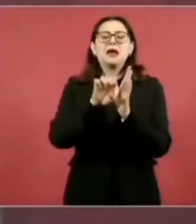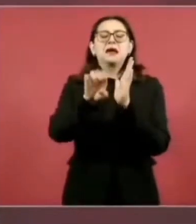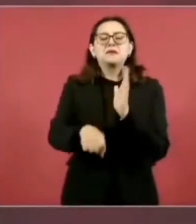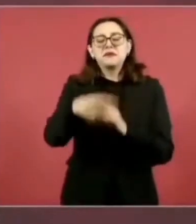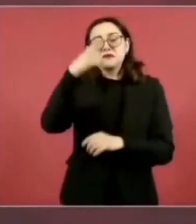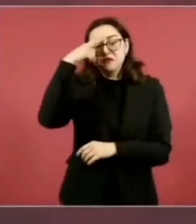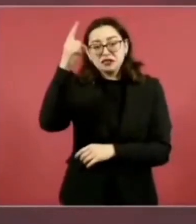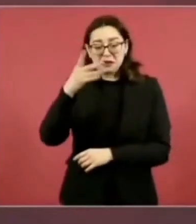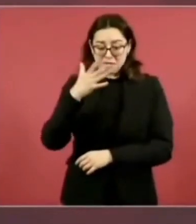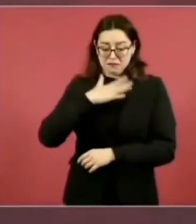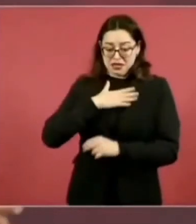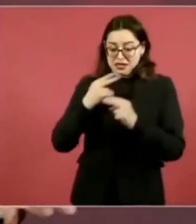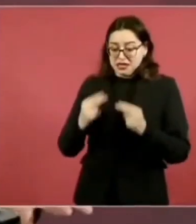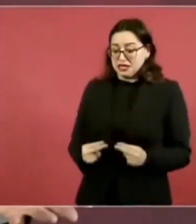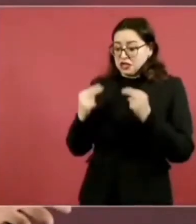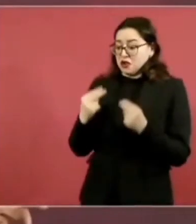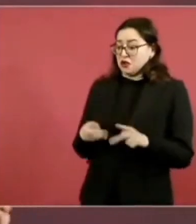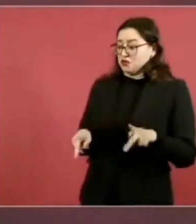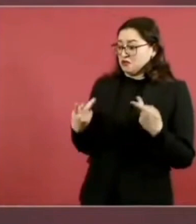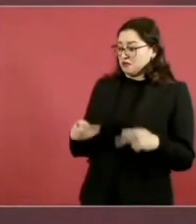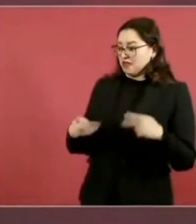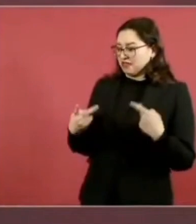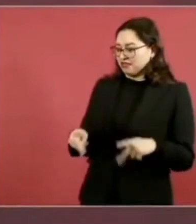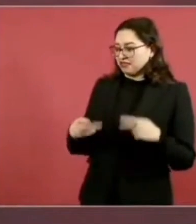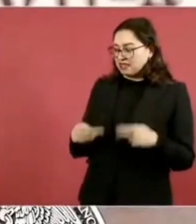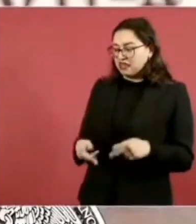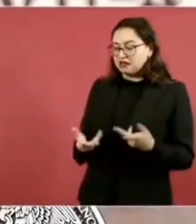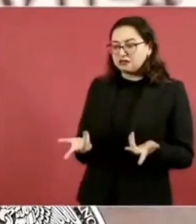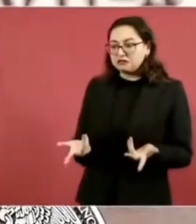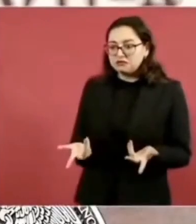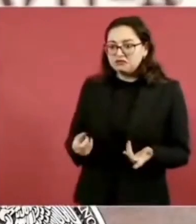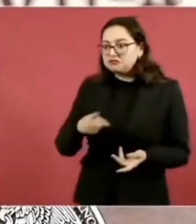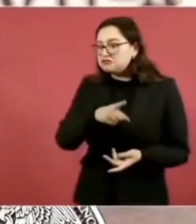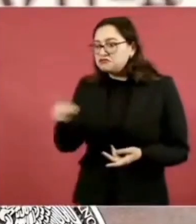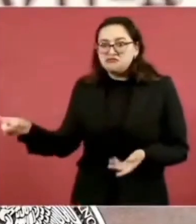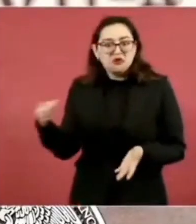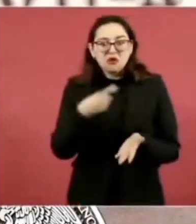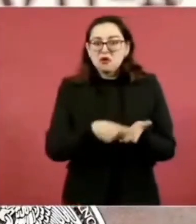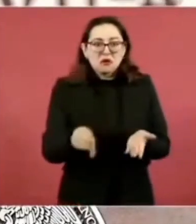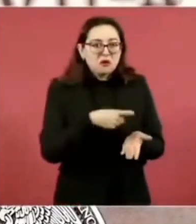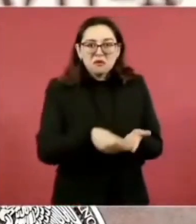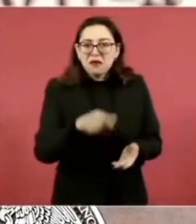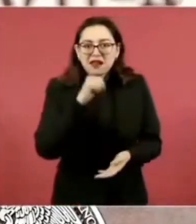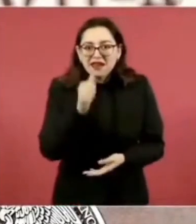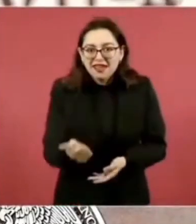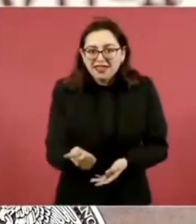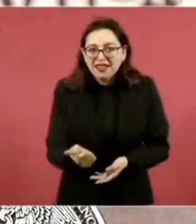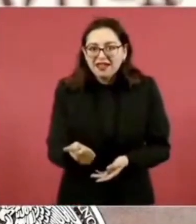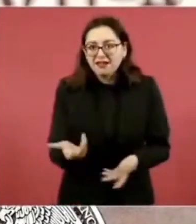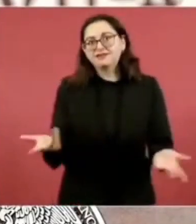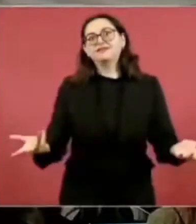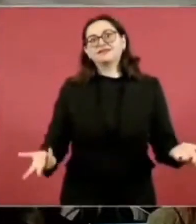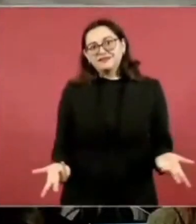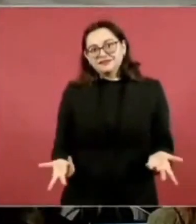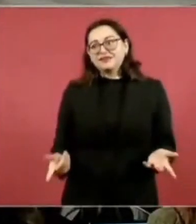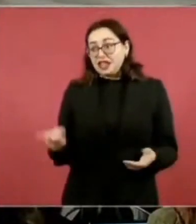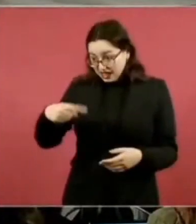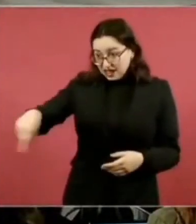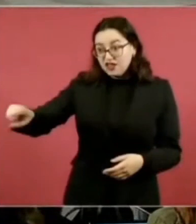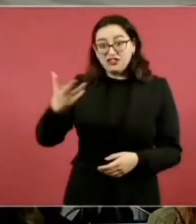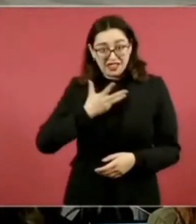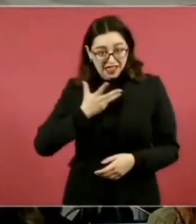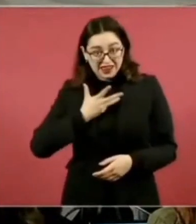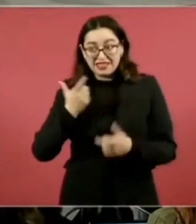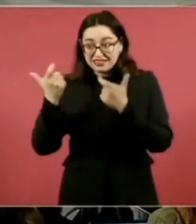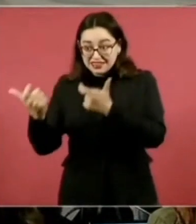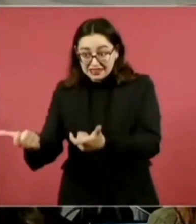más, para un fabricante va a producir más y para un productor va a tener más demanda de